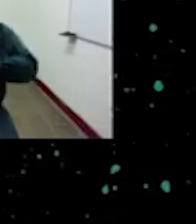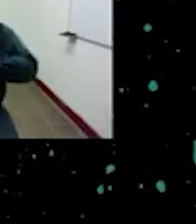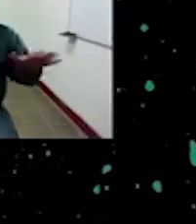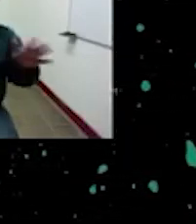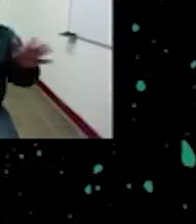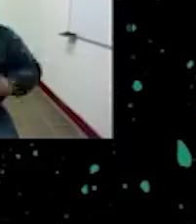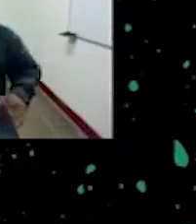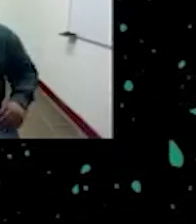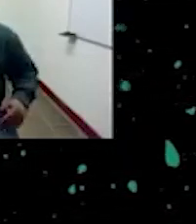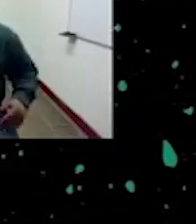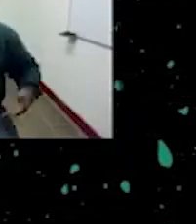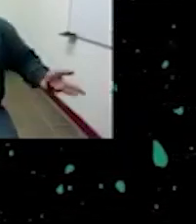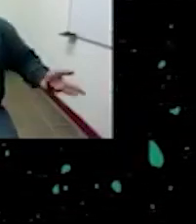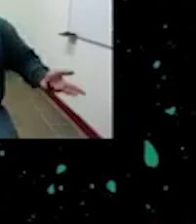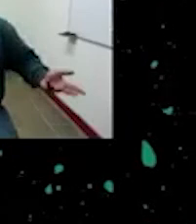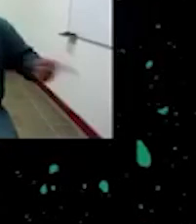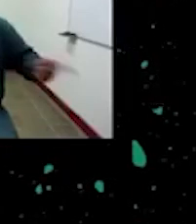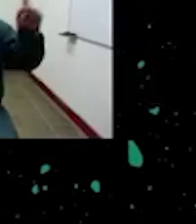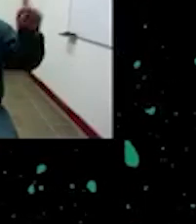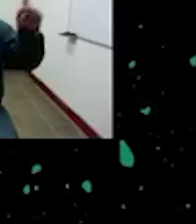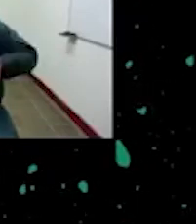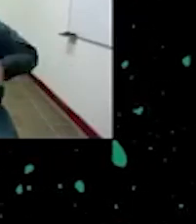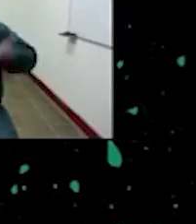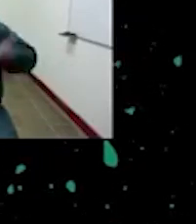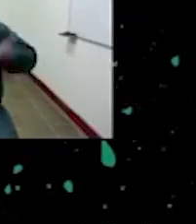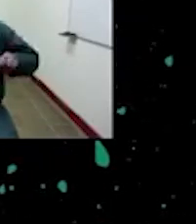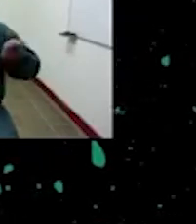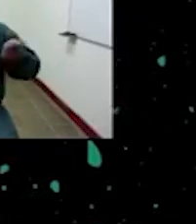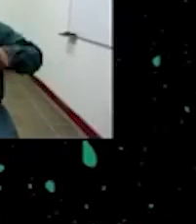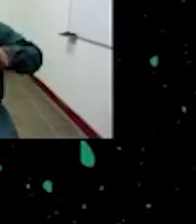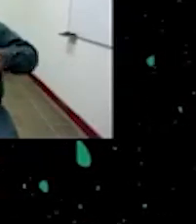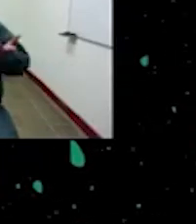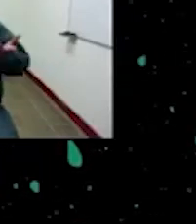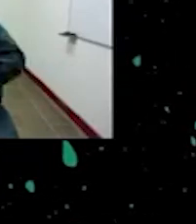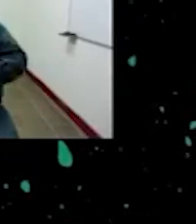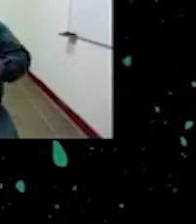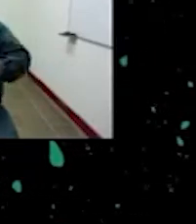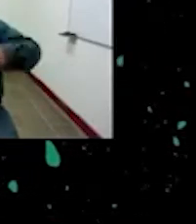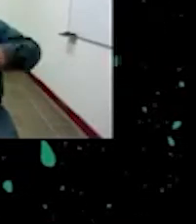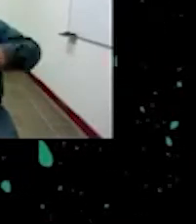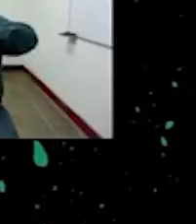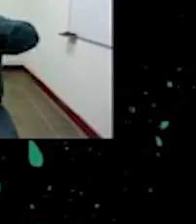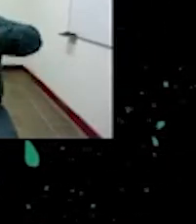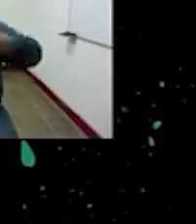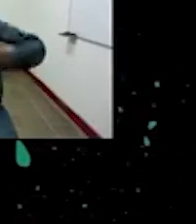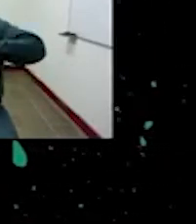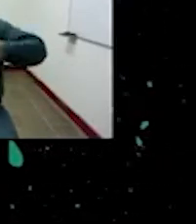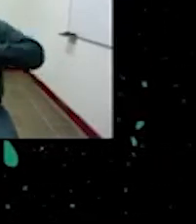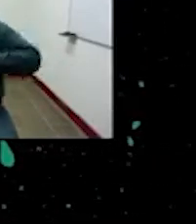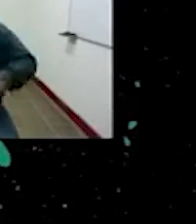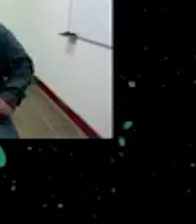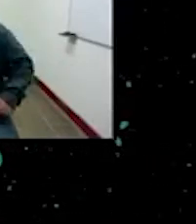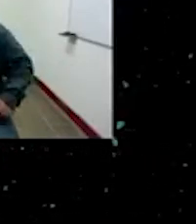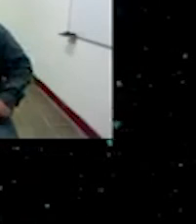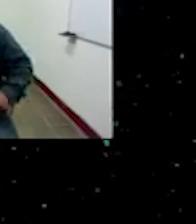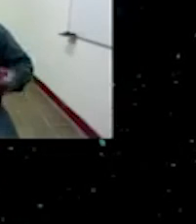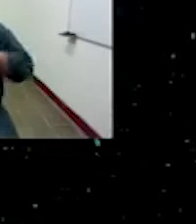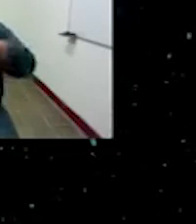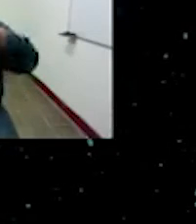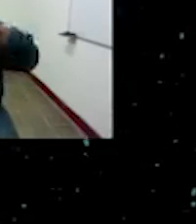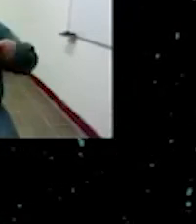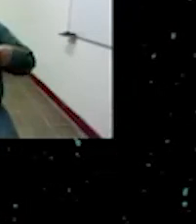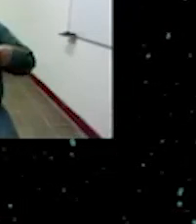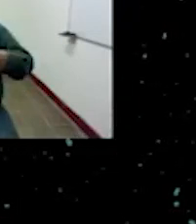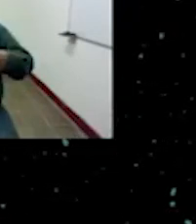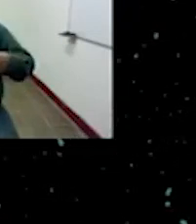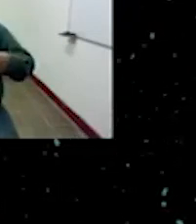de de Sudáfrica de de Uganda de de Camerún de de